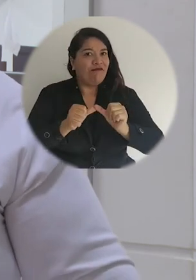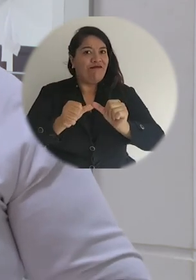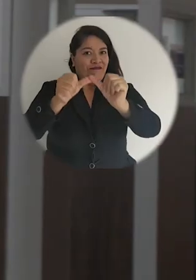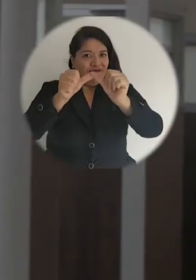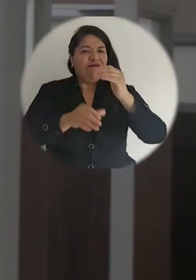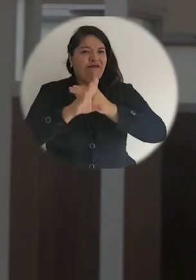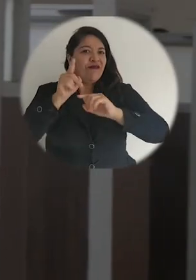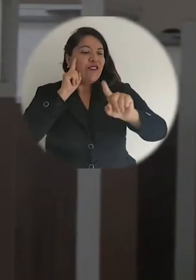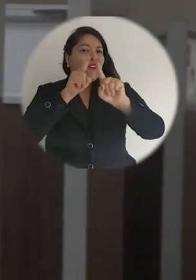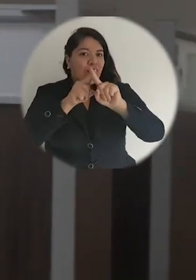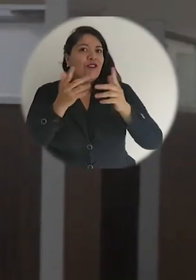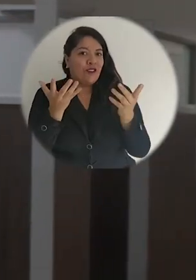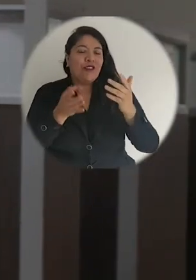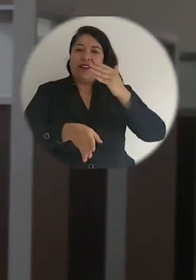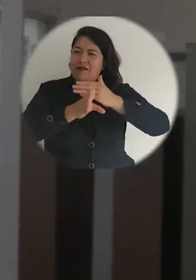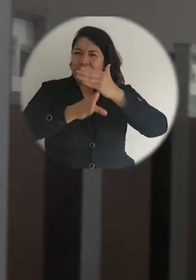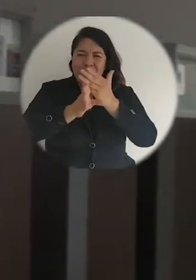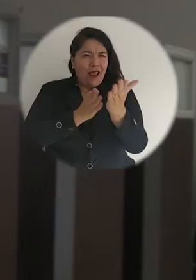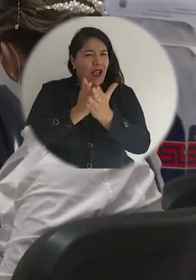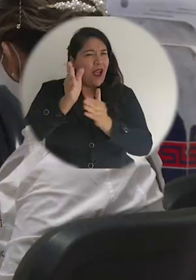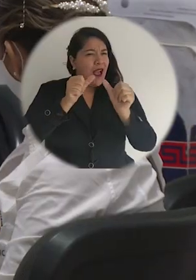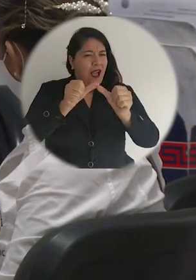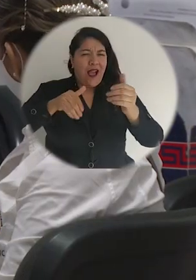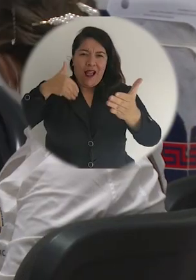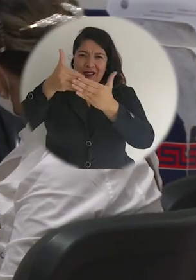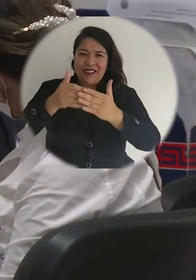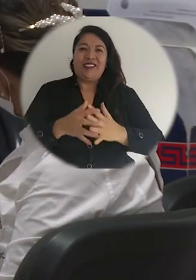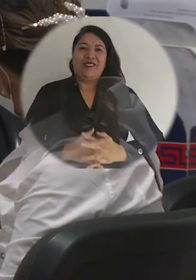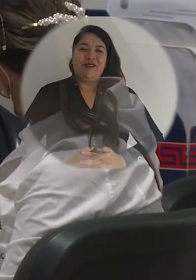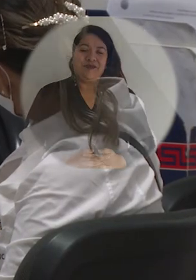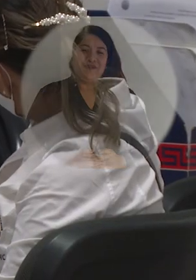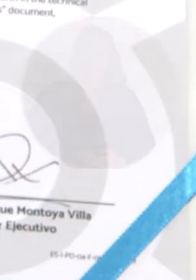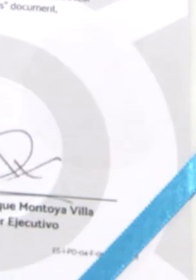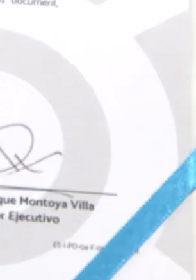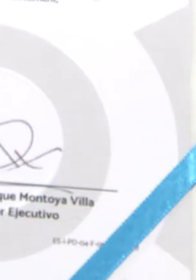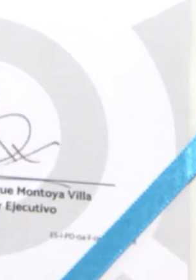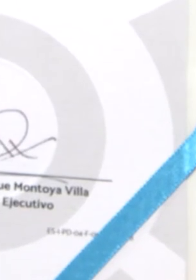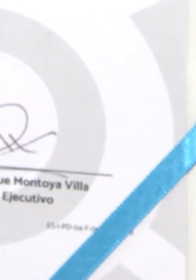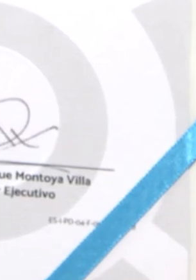nos hemos mantenido y nuestra aspiración es seguir manteniéndonos.